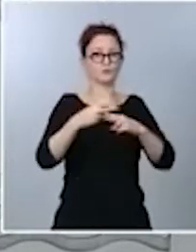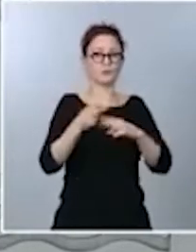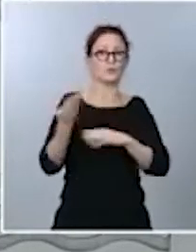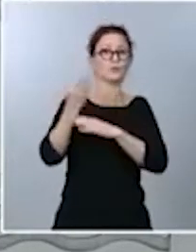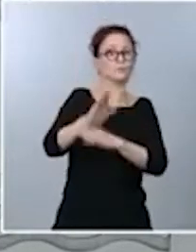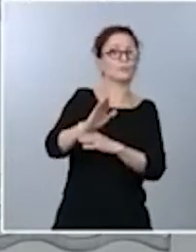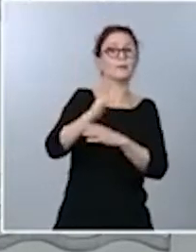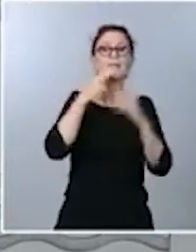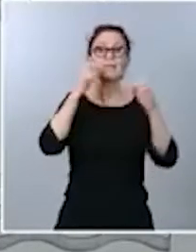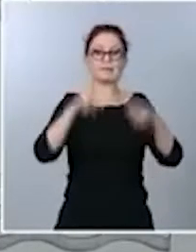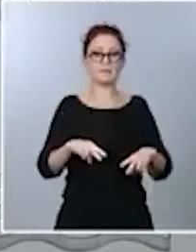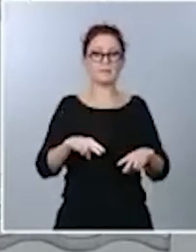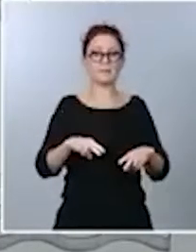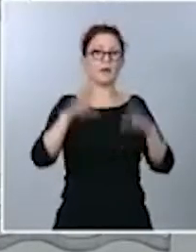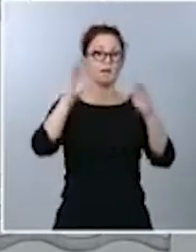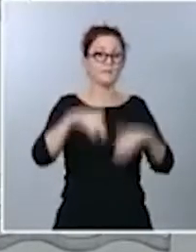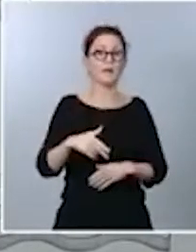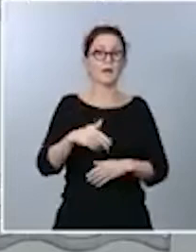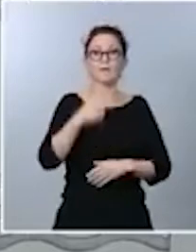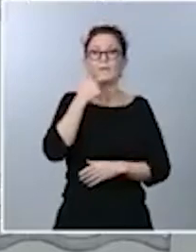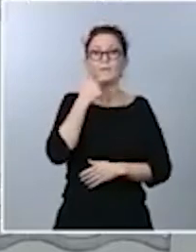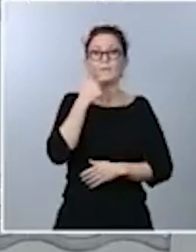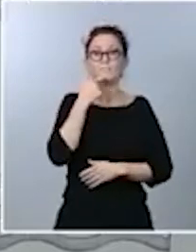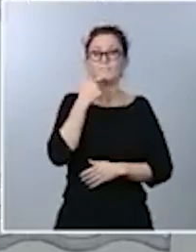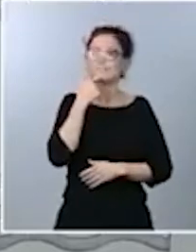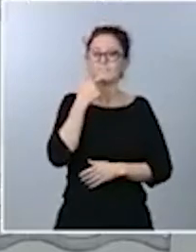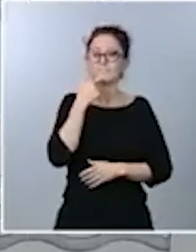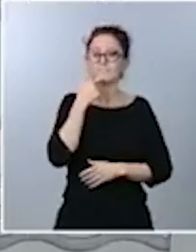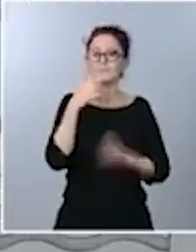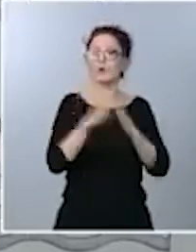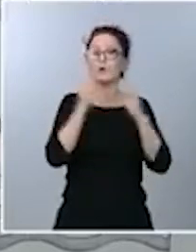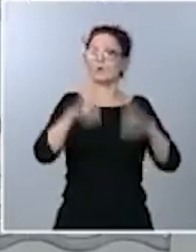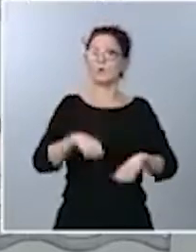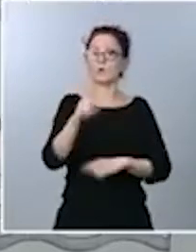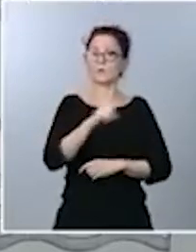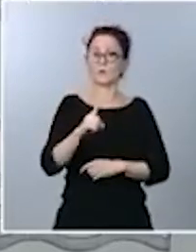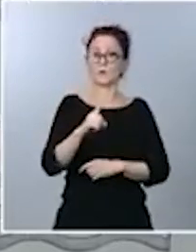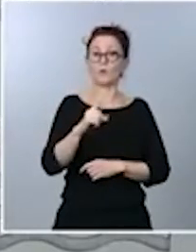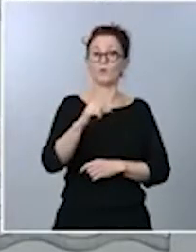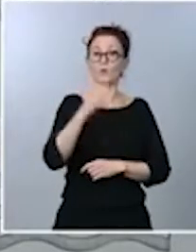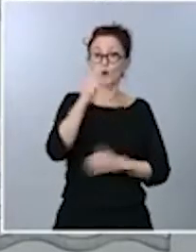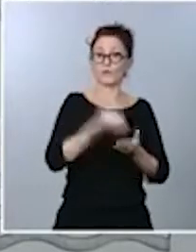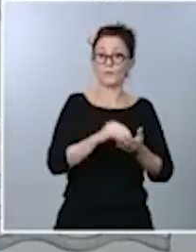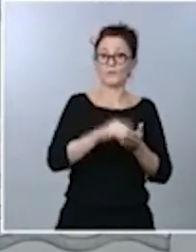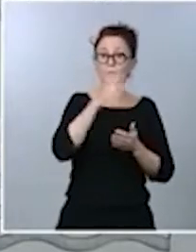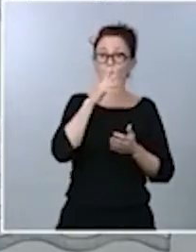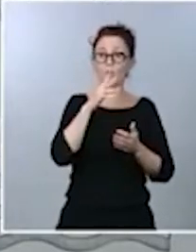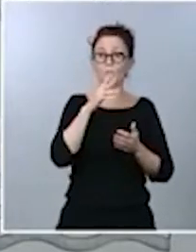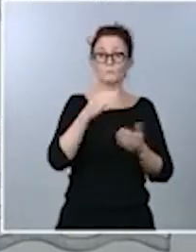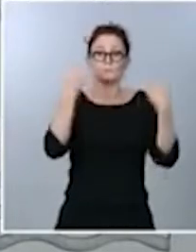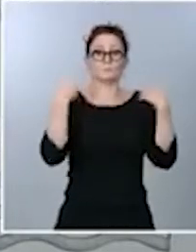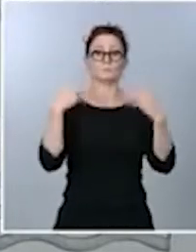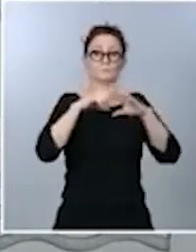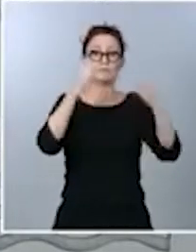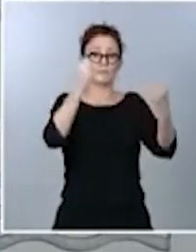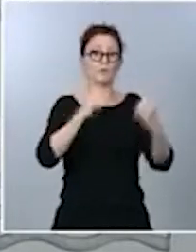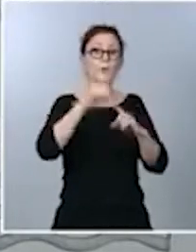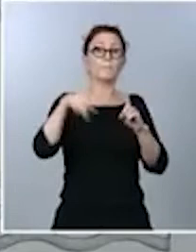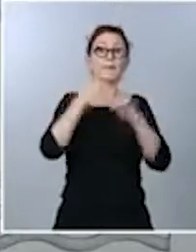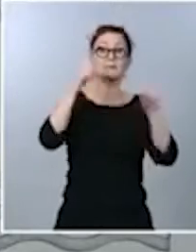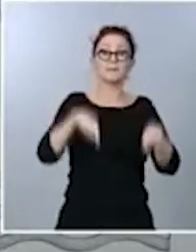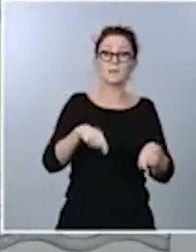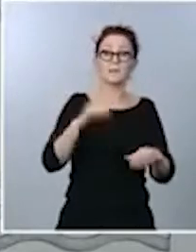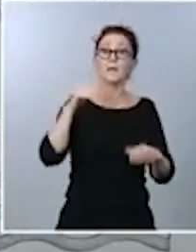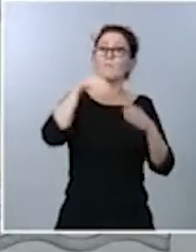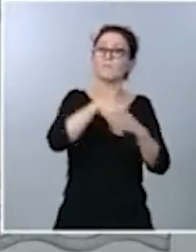negación. La negación de su propia responsabilidad institucional y la negación de la voluntad expresada por las urnas, que creo que